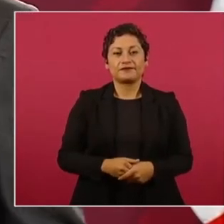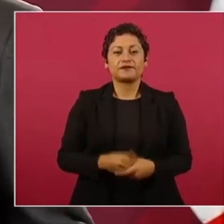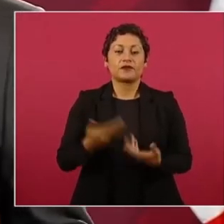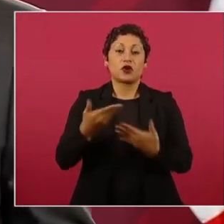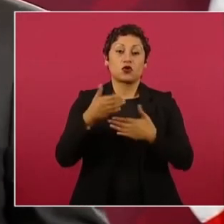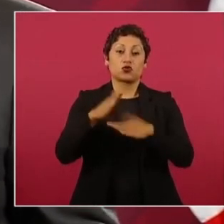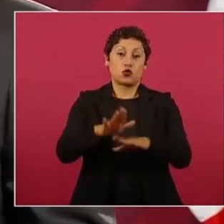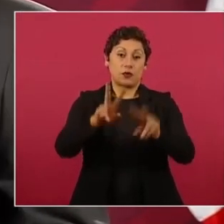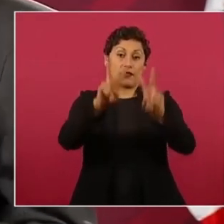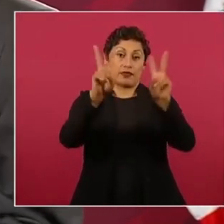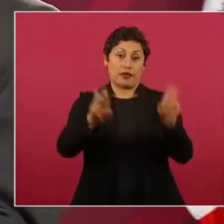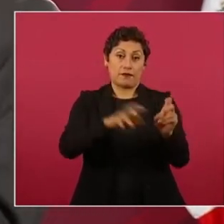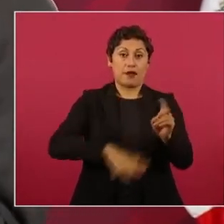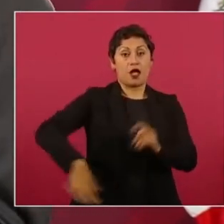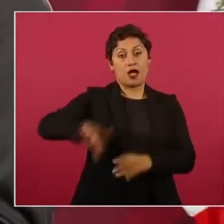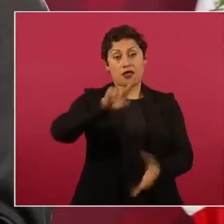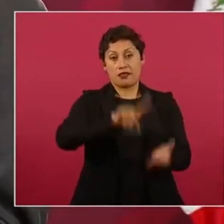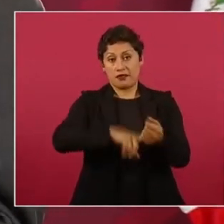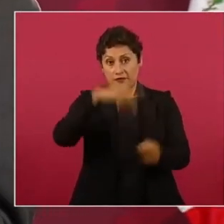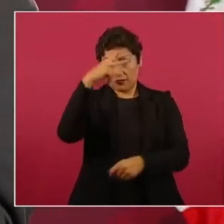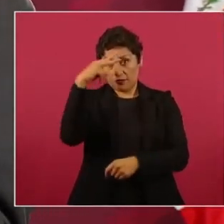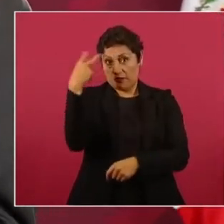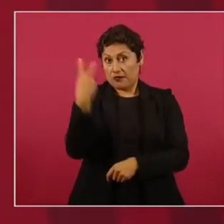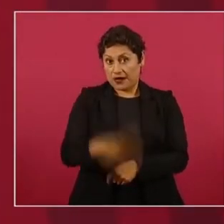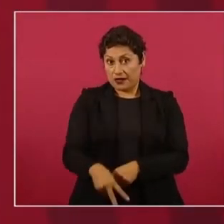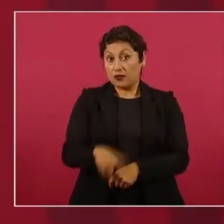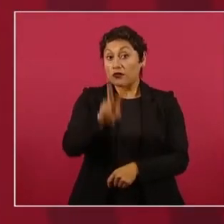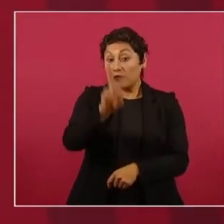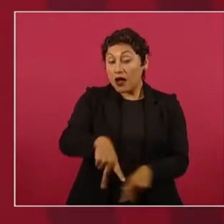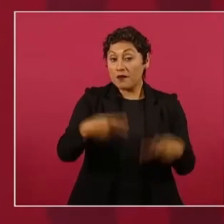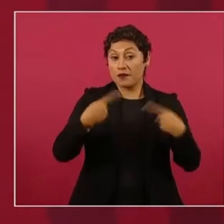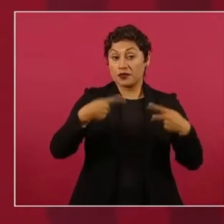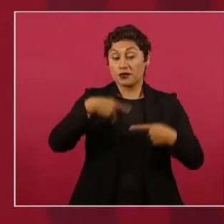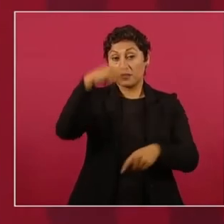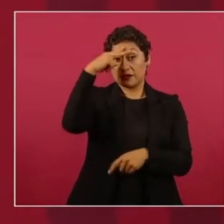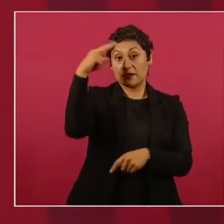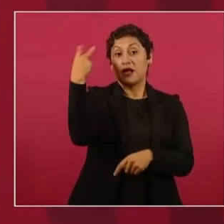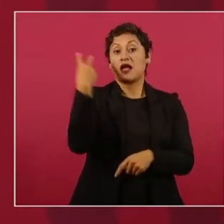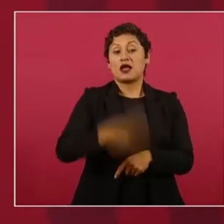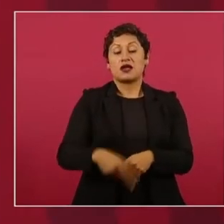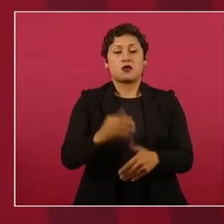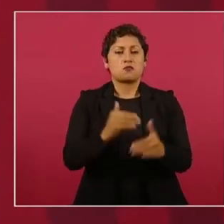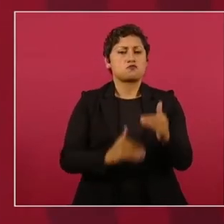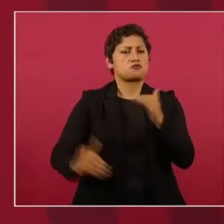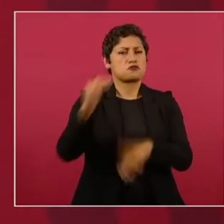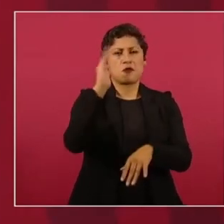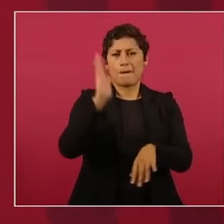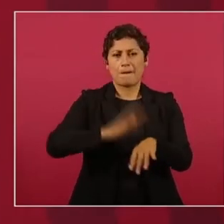estos son los pueblos más avanzados, con más conciencia política,